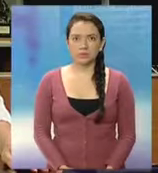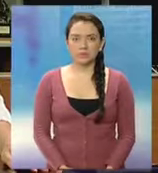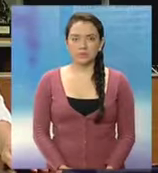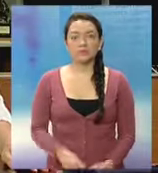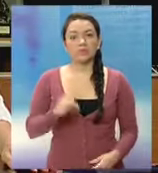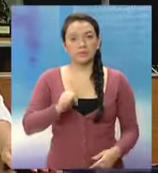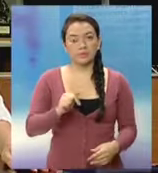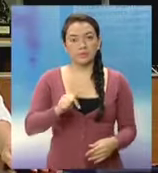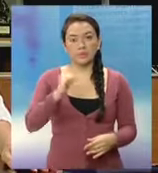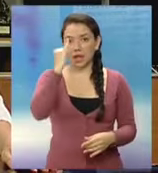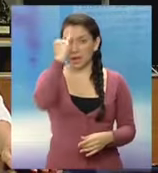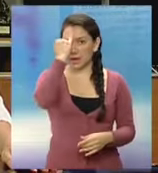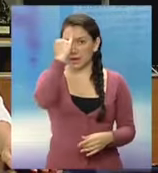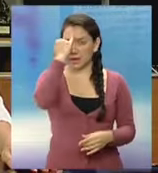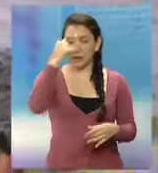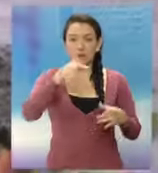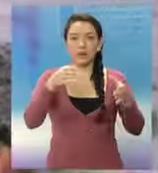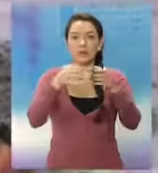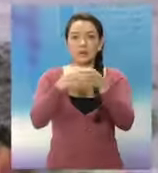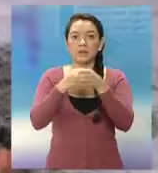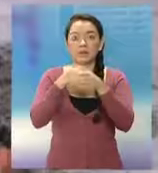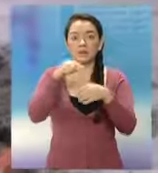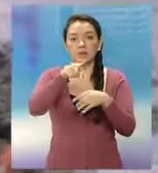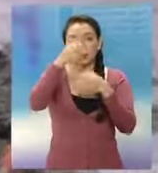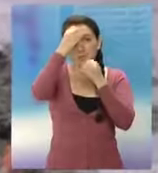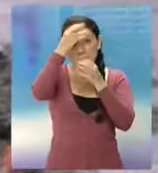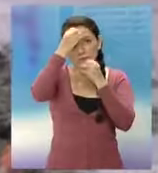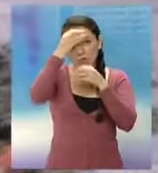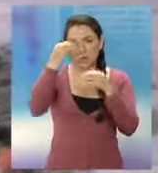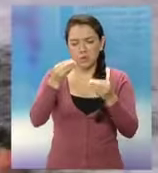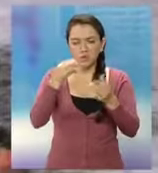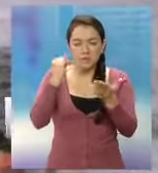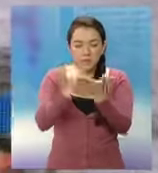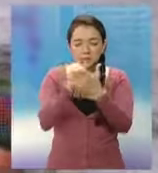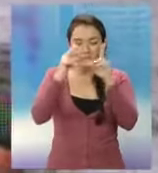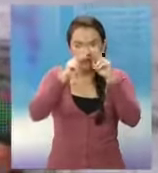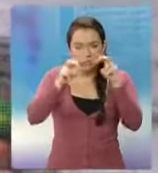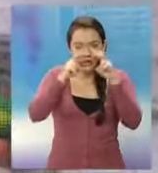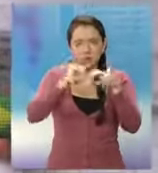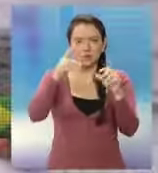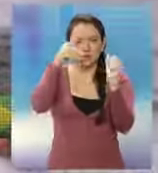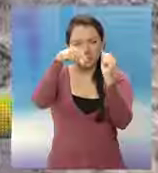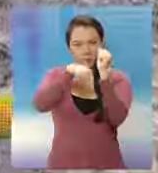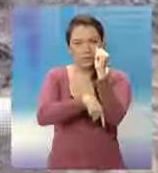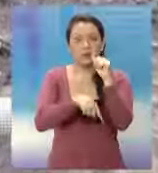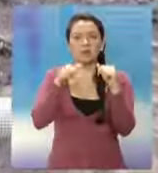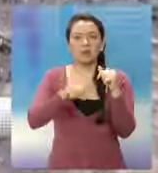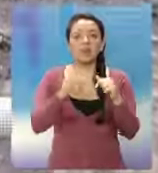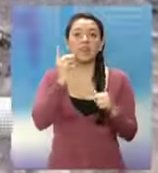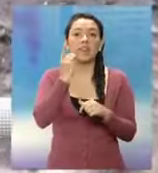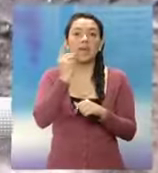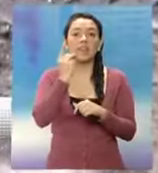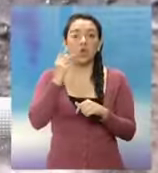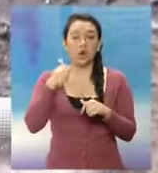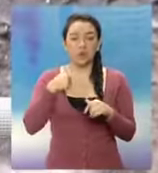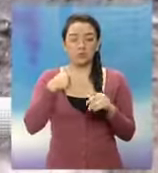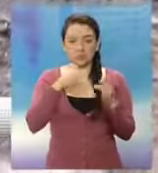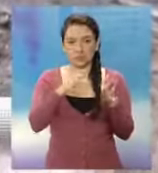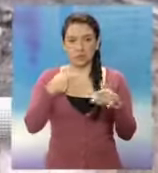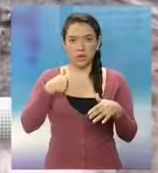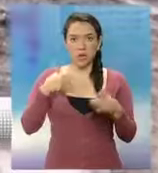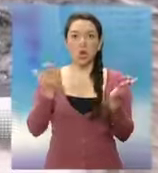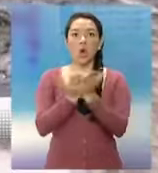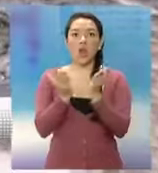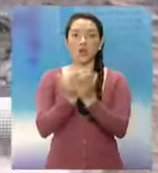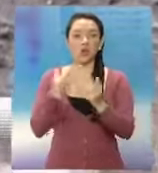En la India, el portavoz de la policía informó que luego de una serie de investigaciones, se determinó que la directora del colegio, en donde murieron 23